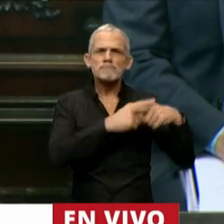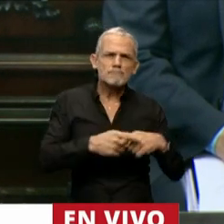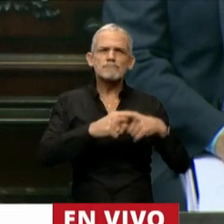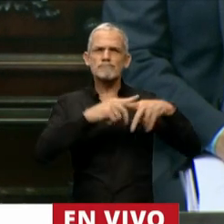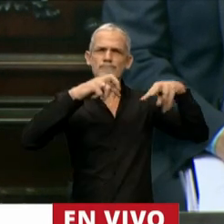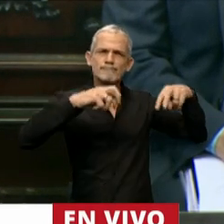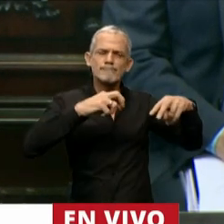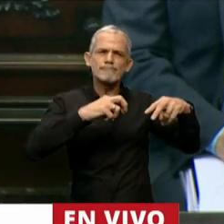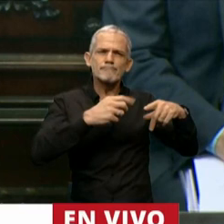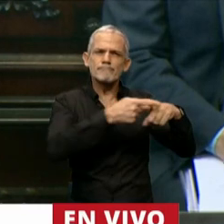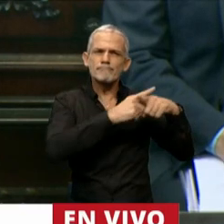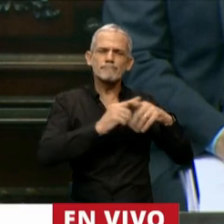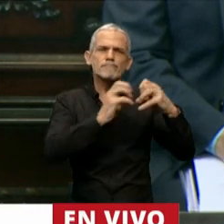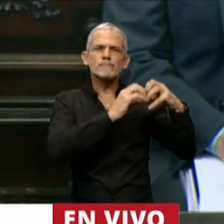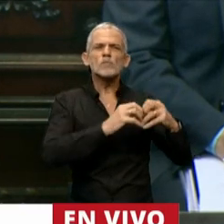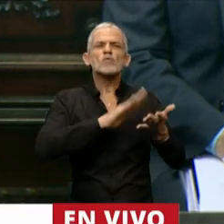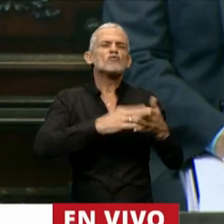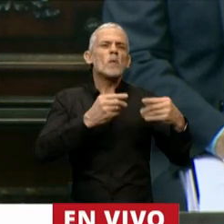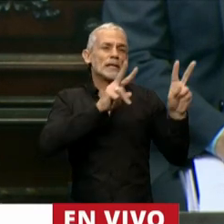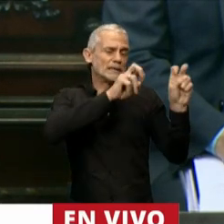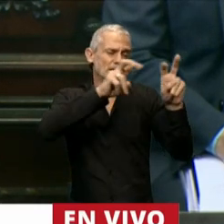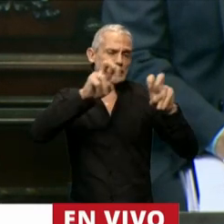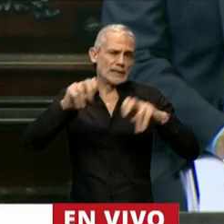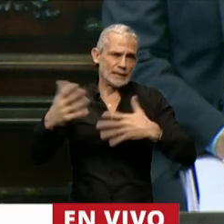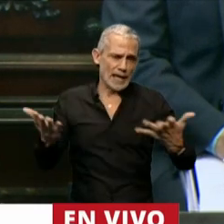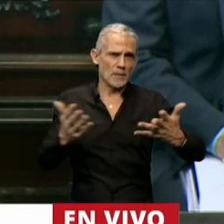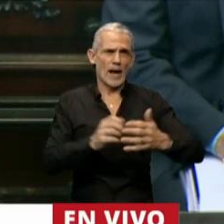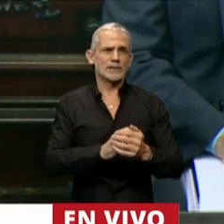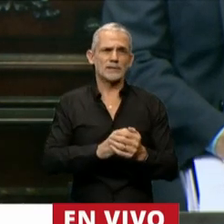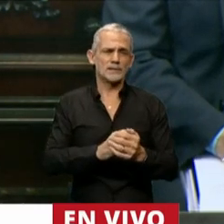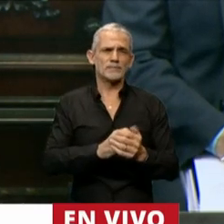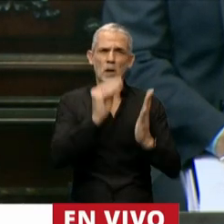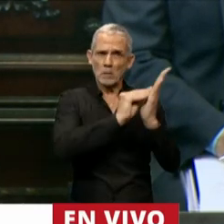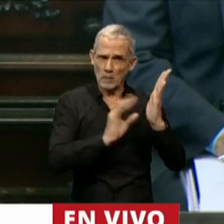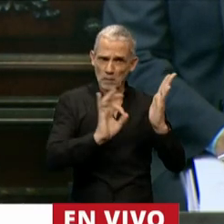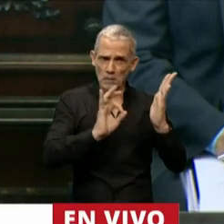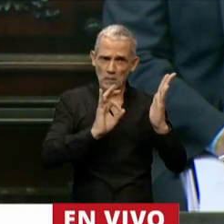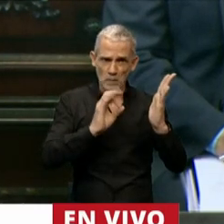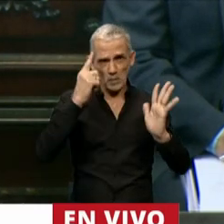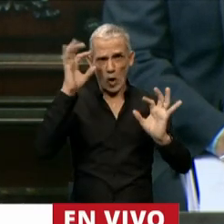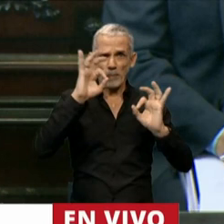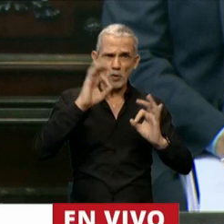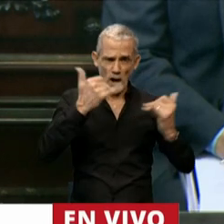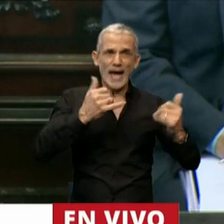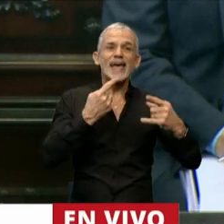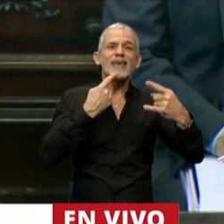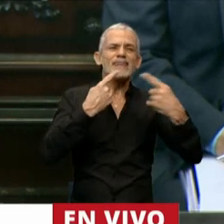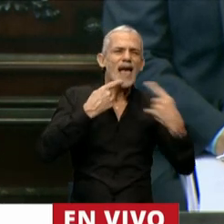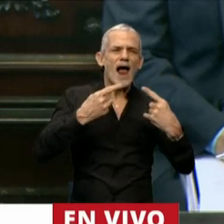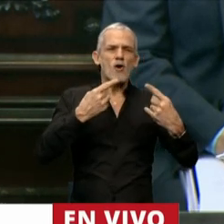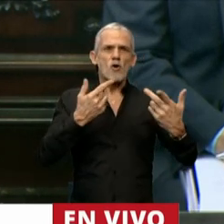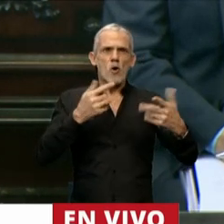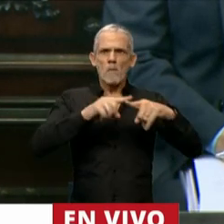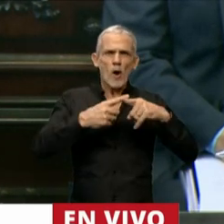sobre distintos temas, agenda abierta. El diálogo político